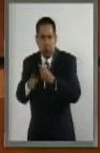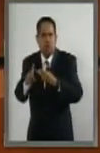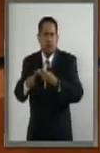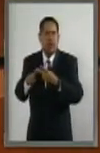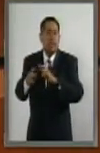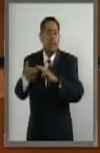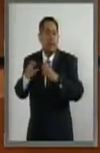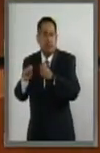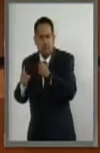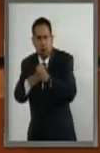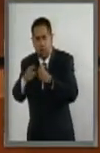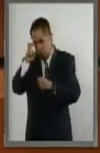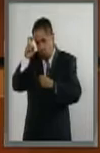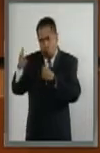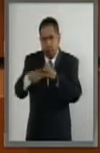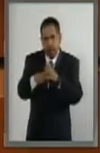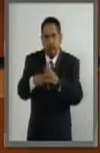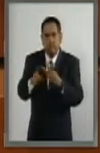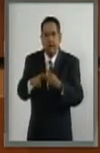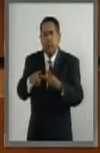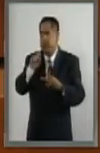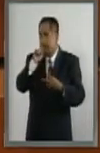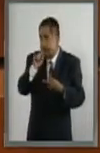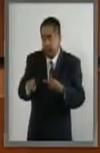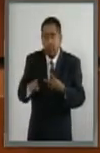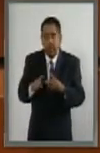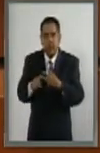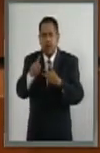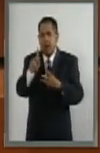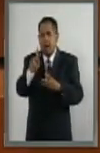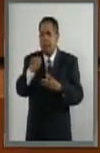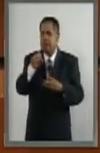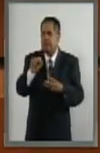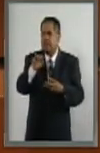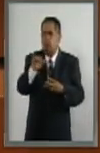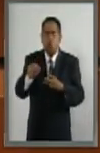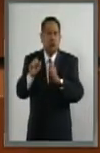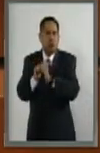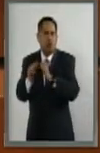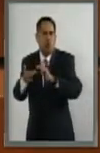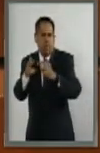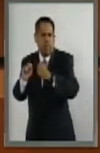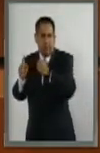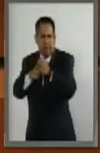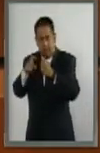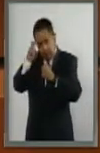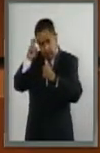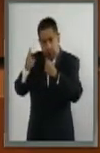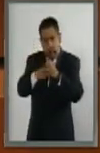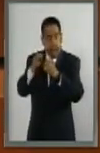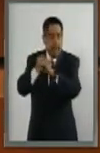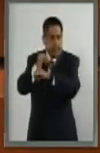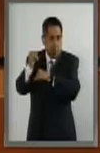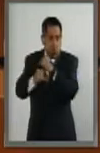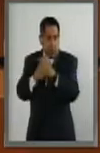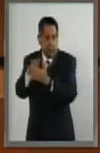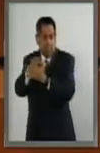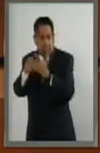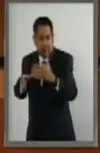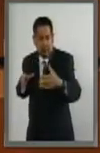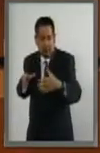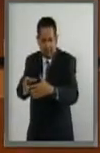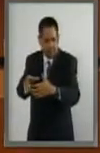y de Relaciones Exteriores Europa, así como en el caso de Países Bajos con la Comisión de Relaciones Exteriores de Organismos Internacionales,